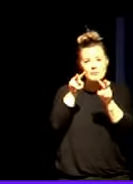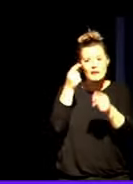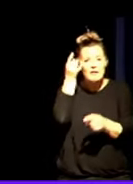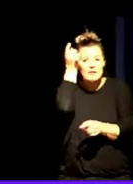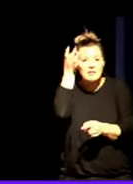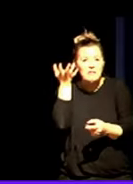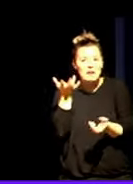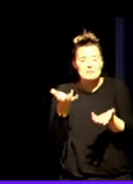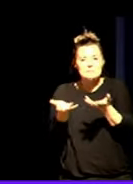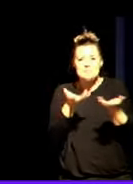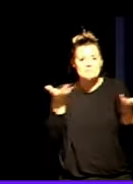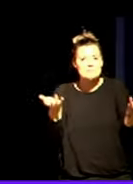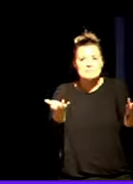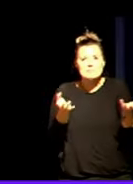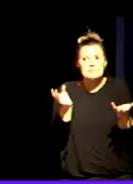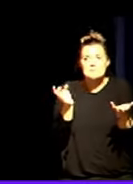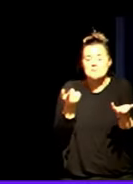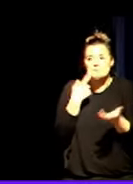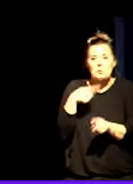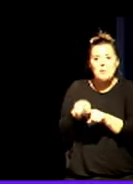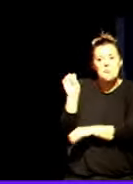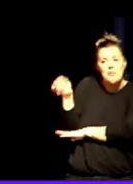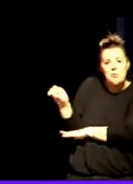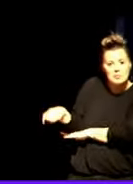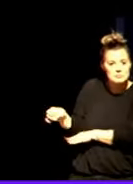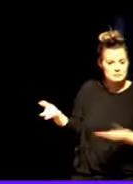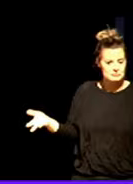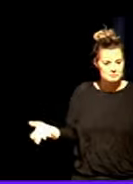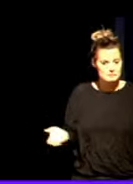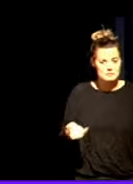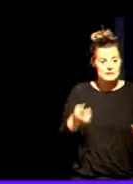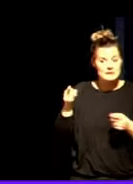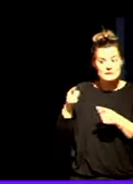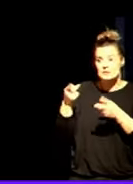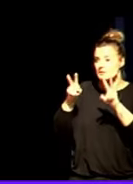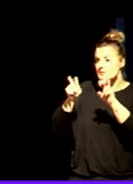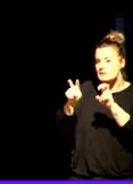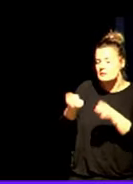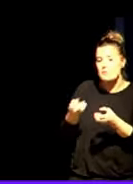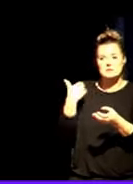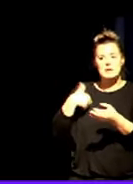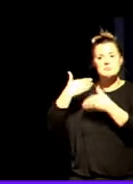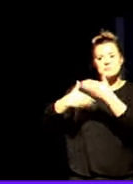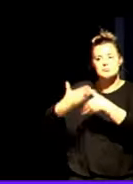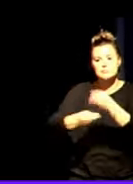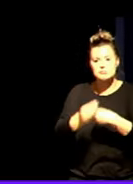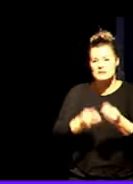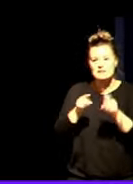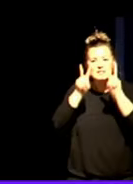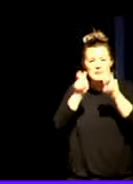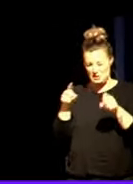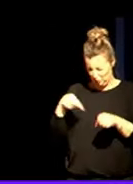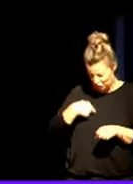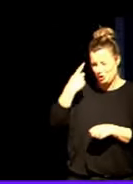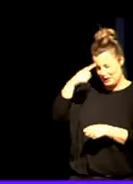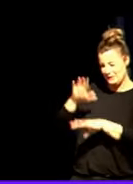Porque muchas veces les habíamos devuelto que aquello que ya tiene tiempo haciendo es un acto manipulativo que yo ya sepa ¿para qué hace eso?